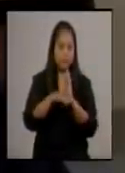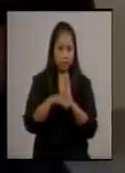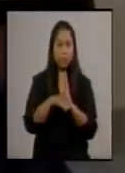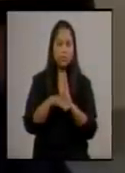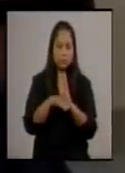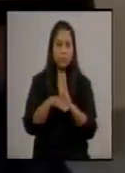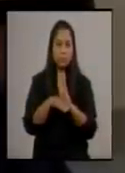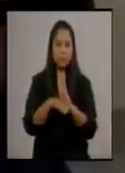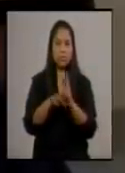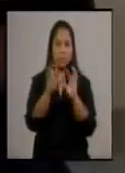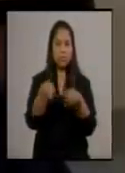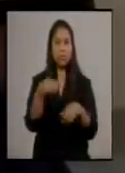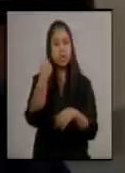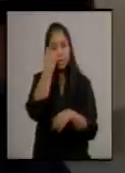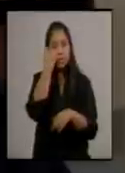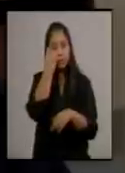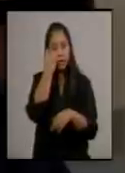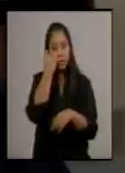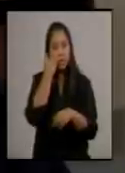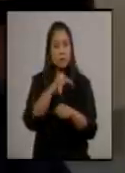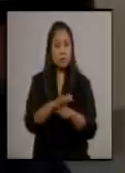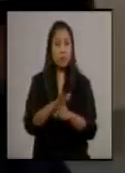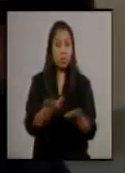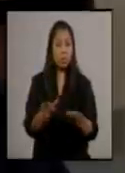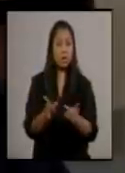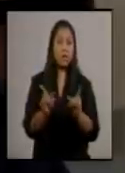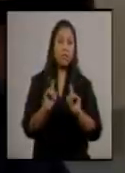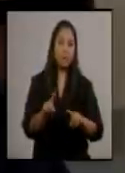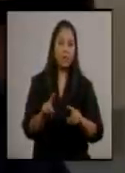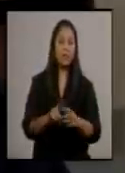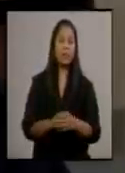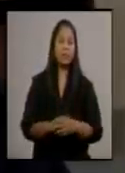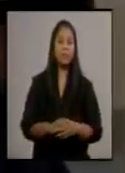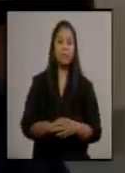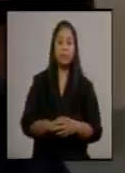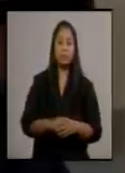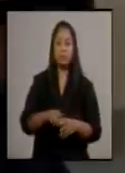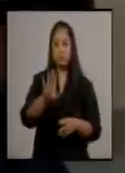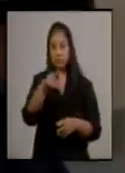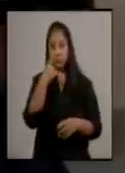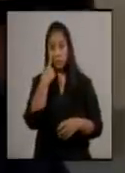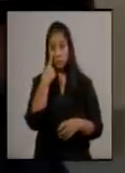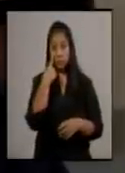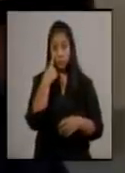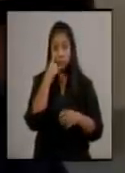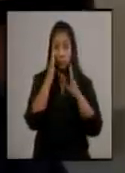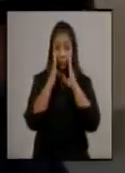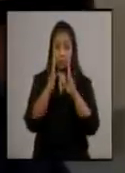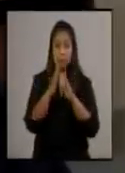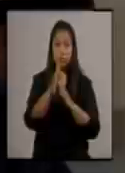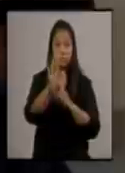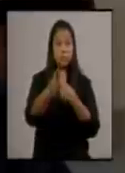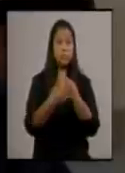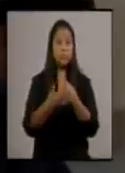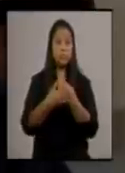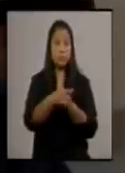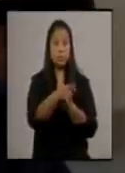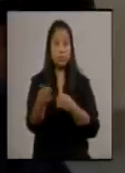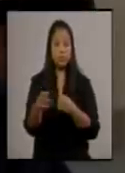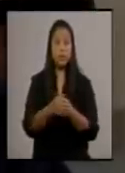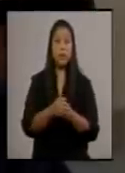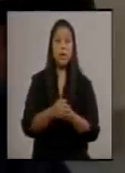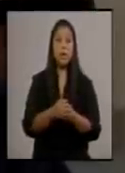Pero me temo, y eso es una pequeña advertencia que quiero lanzar, que producto